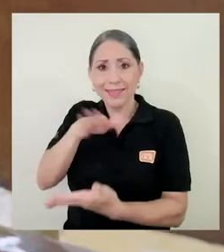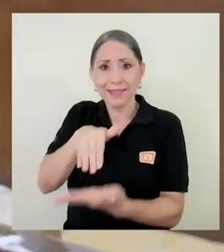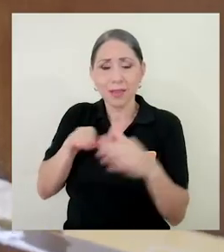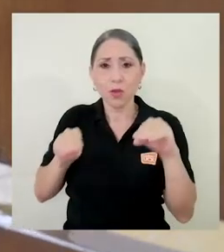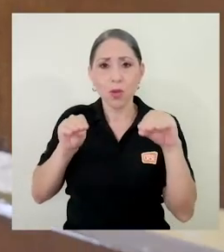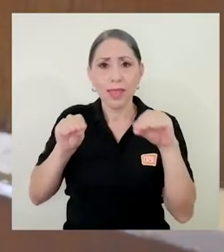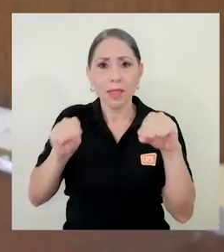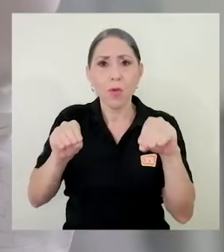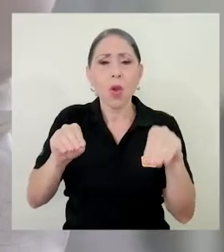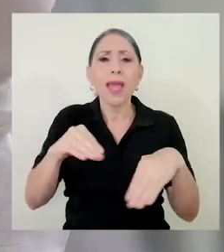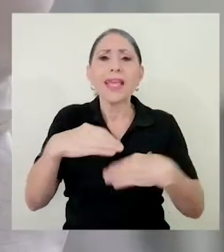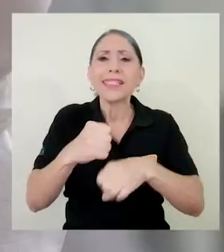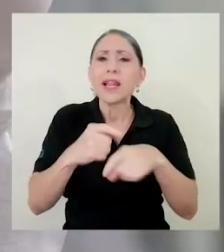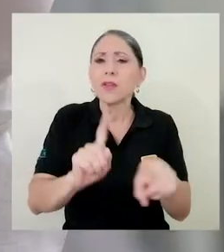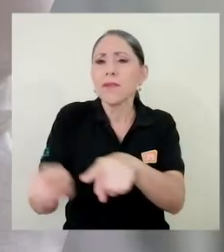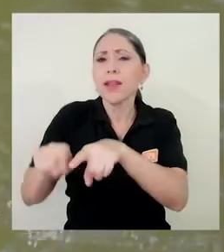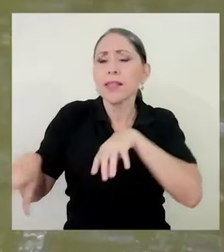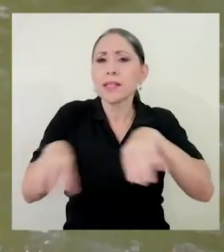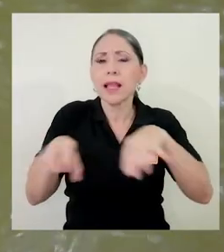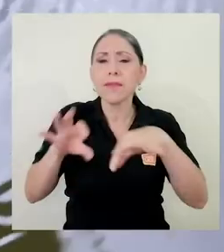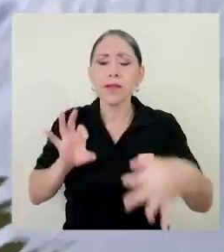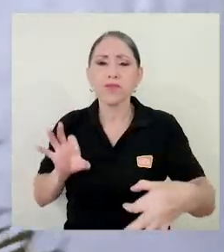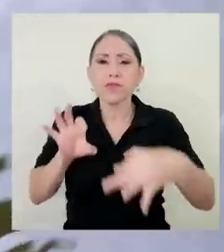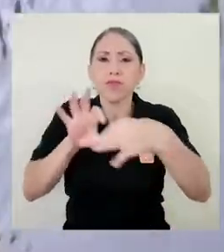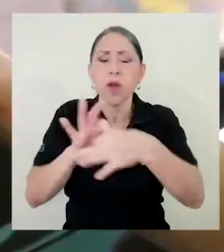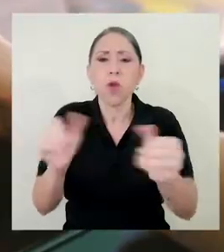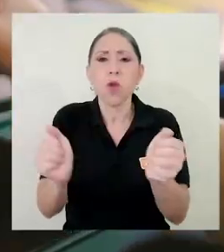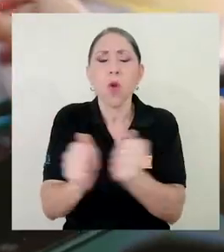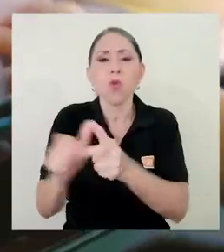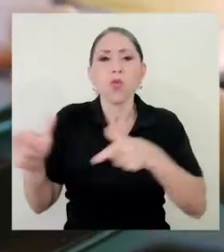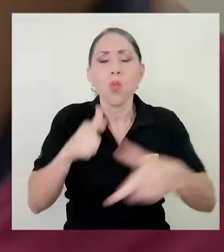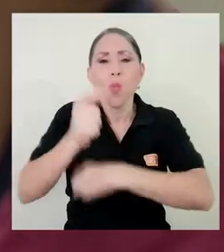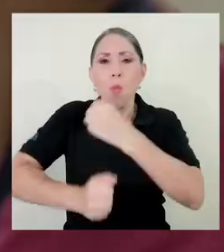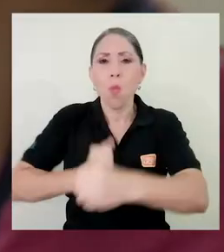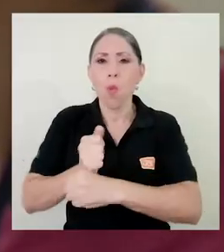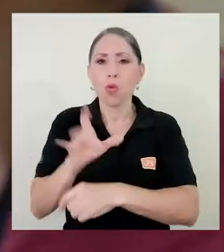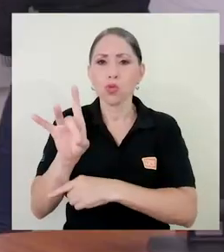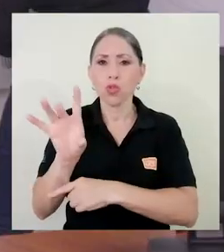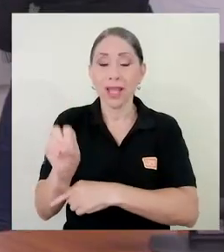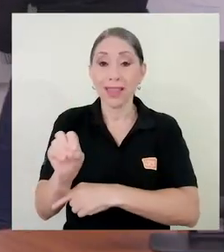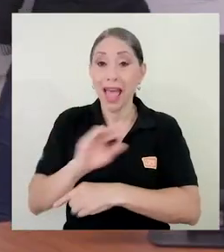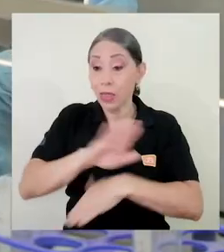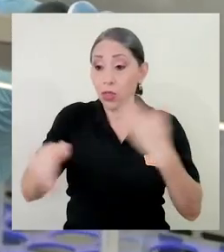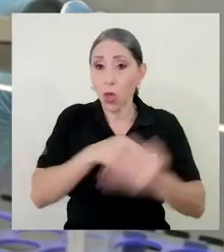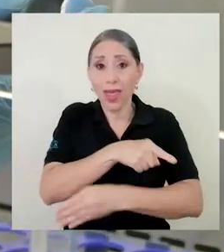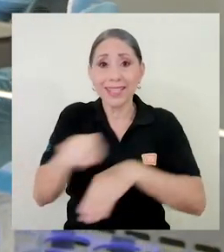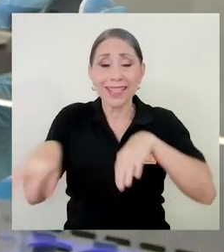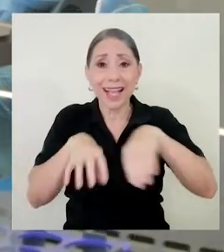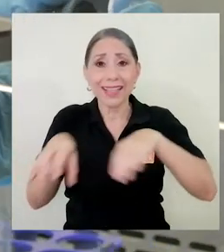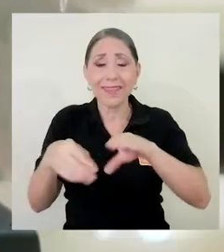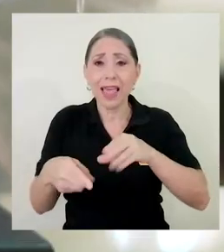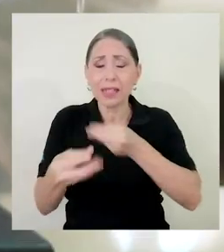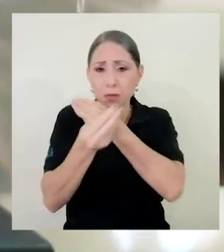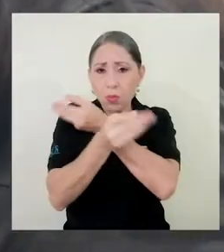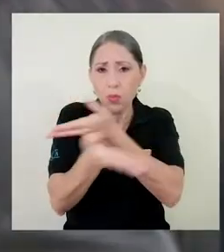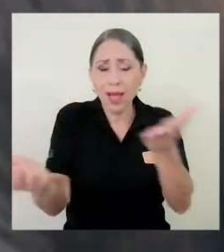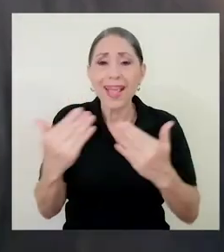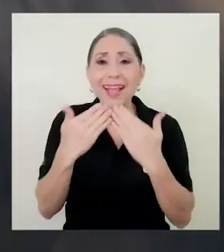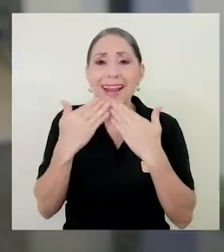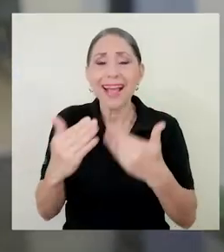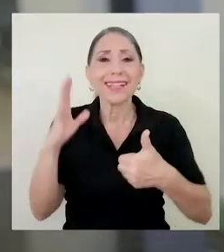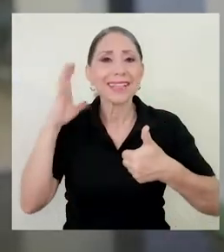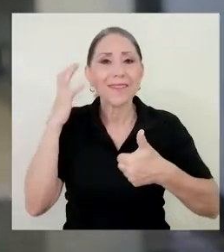desarrollaron actividades en torno al 80 aniversario y todas fueron difundidas gracias a la radio, la